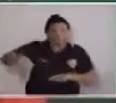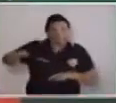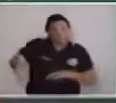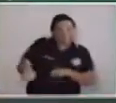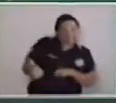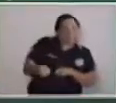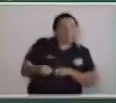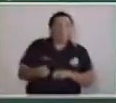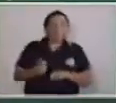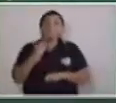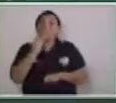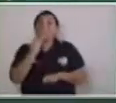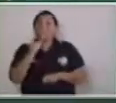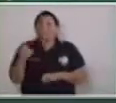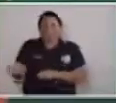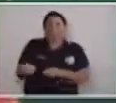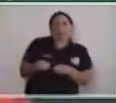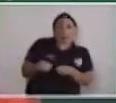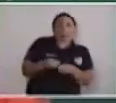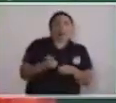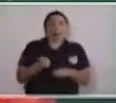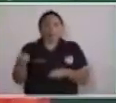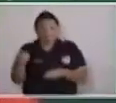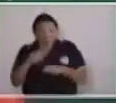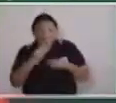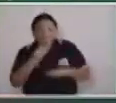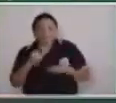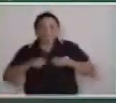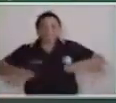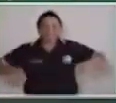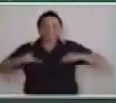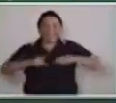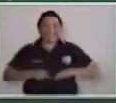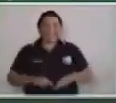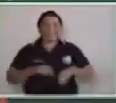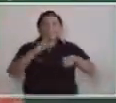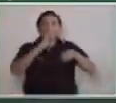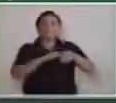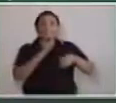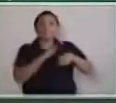¡Sal de ahí, Chiva Chivita! ¡Sal de ahí de ese lugar!